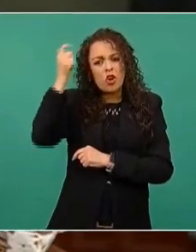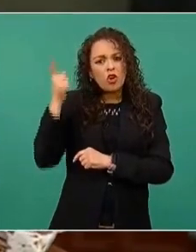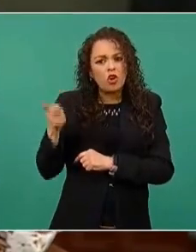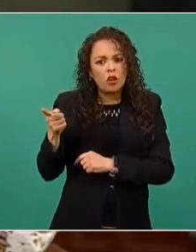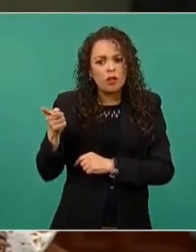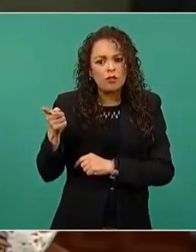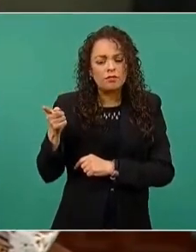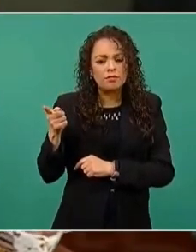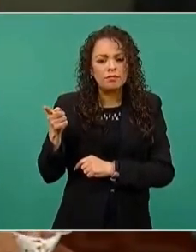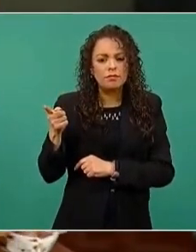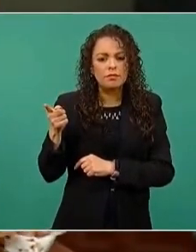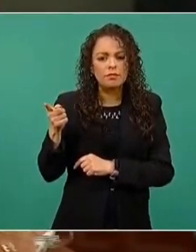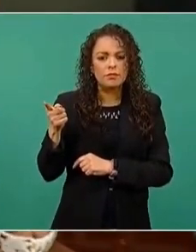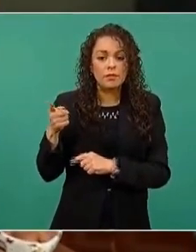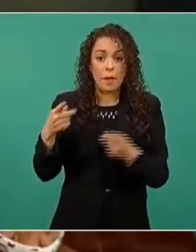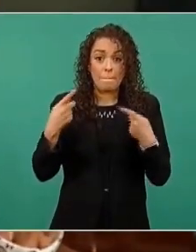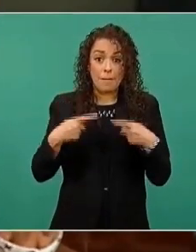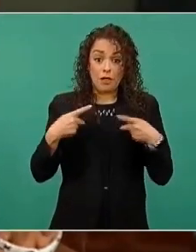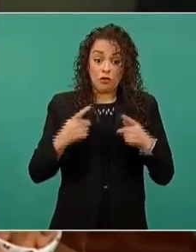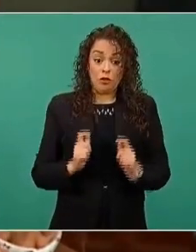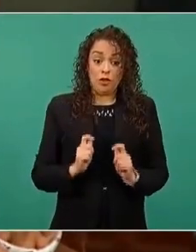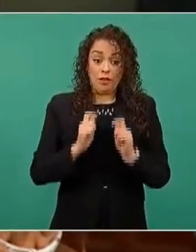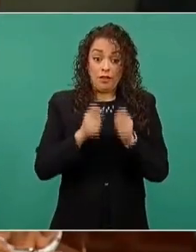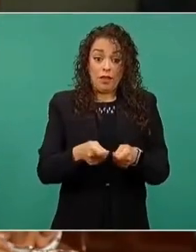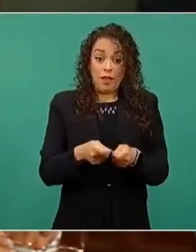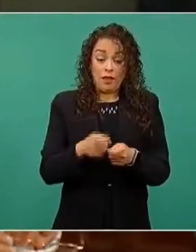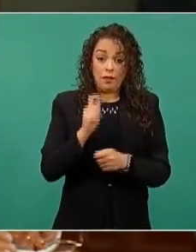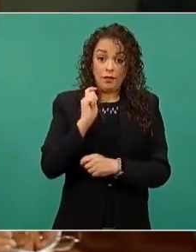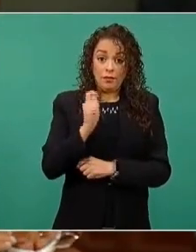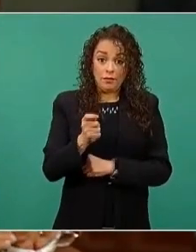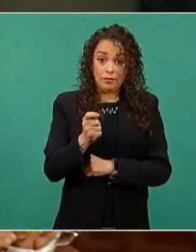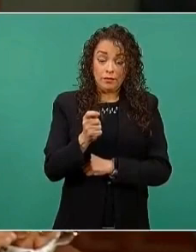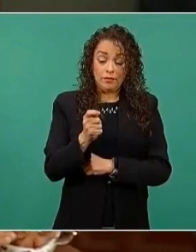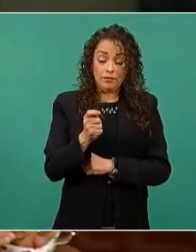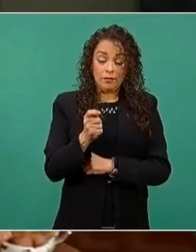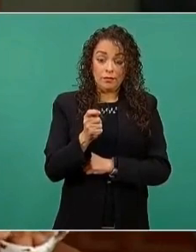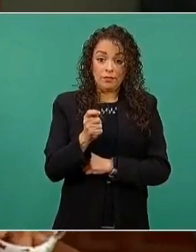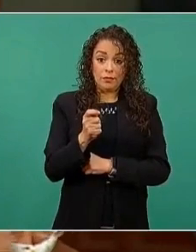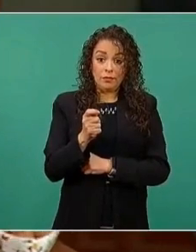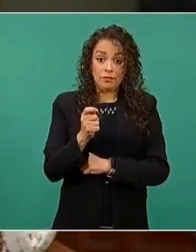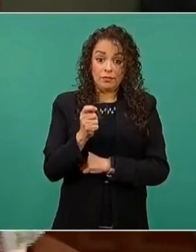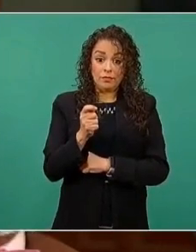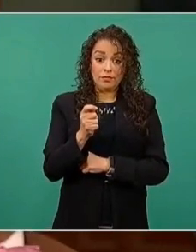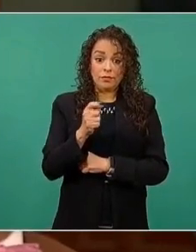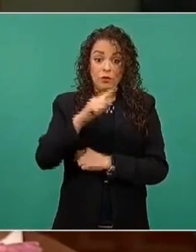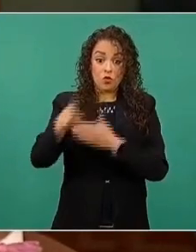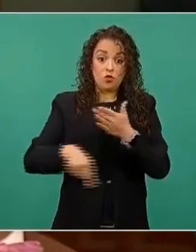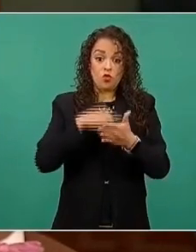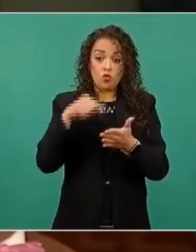a nuevos beneficiarios de este plantel les